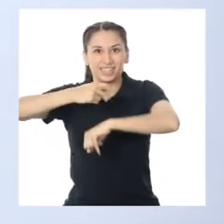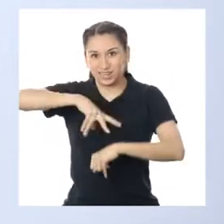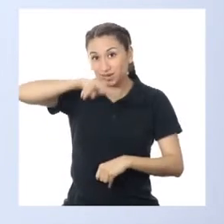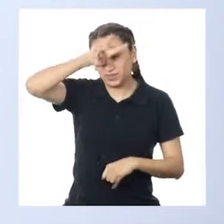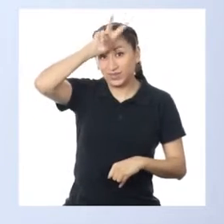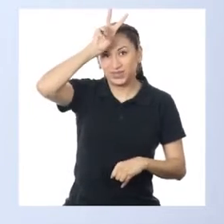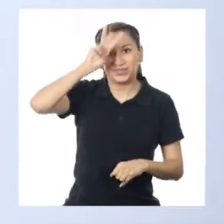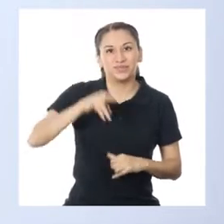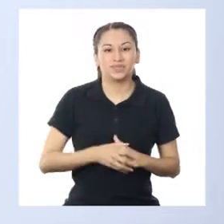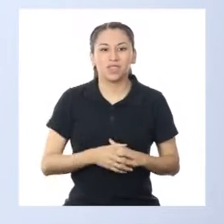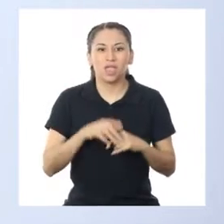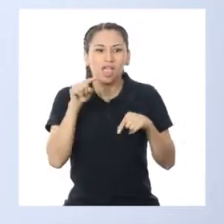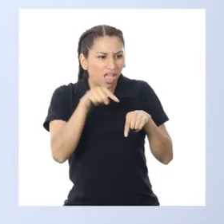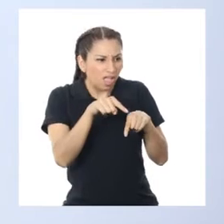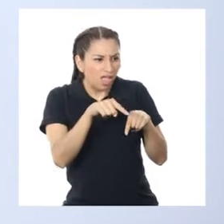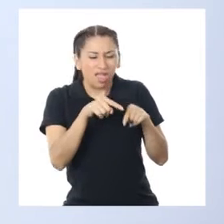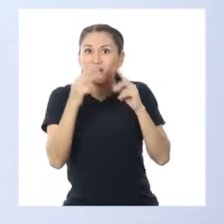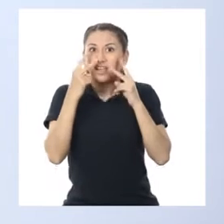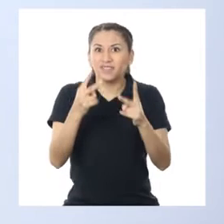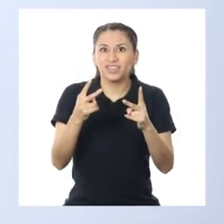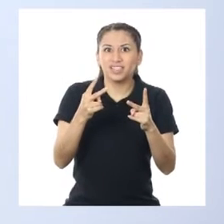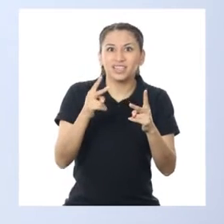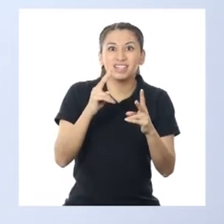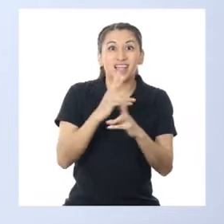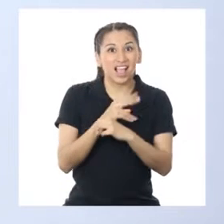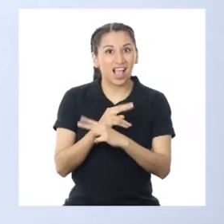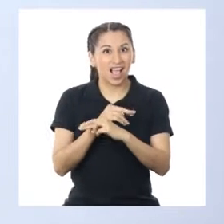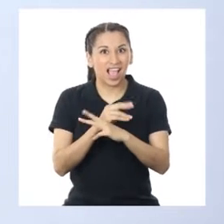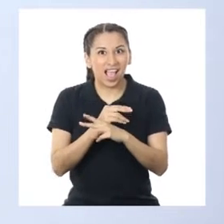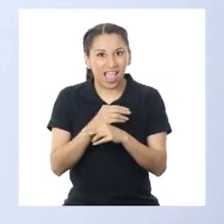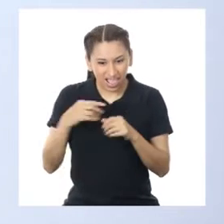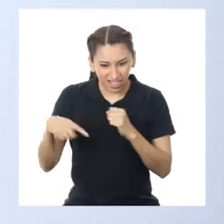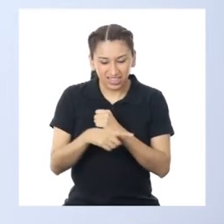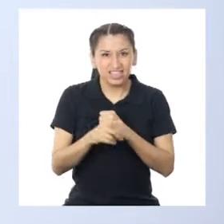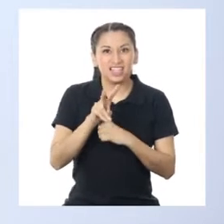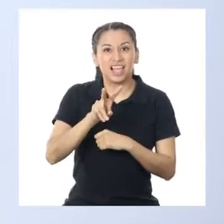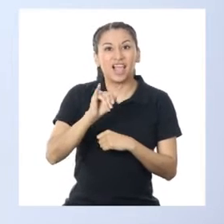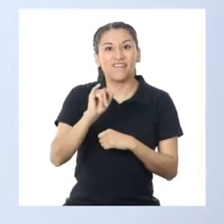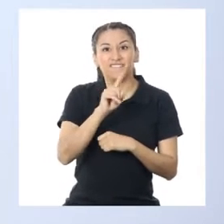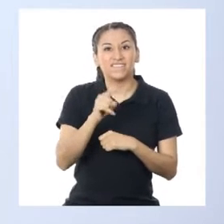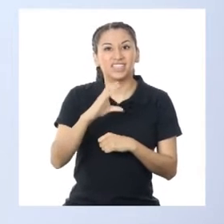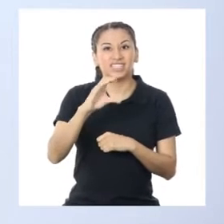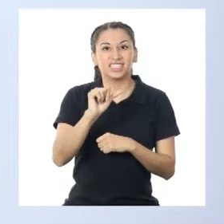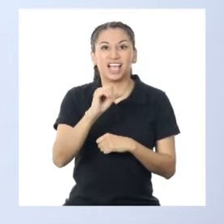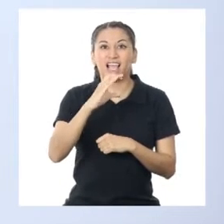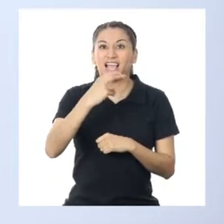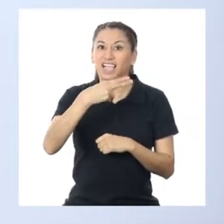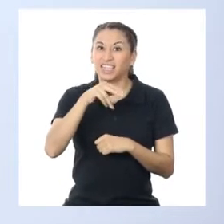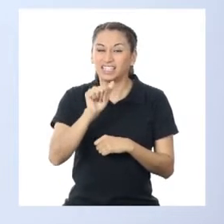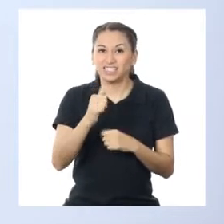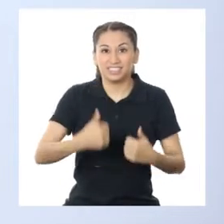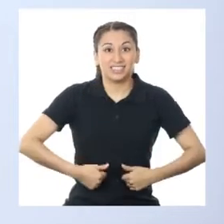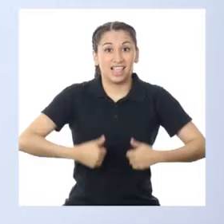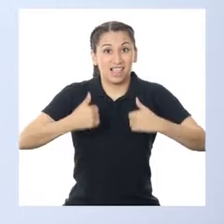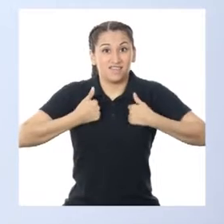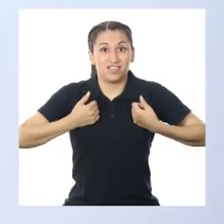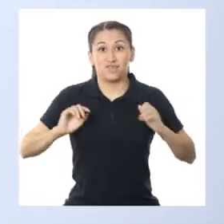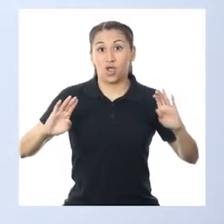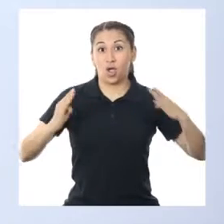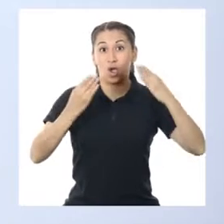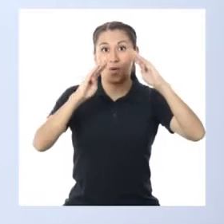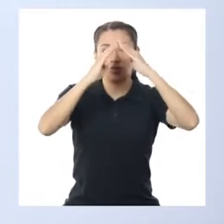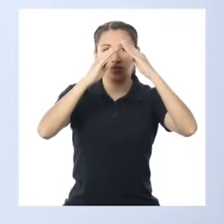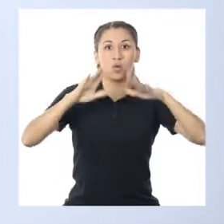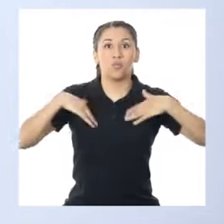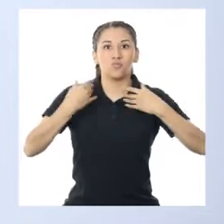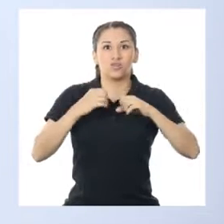¡Hey! ¿Qué fue eso? Es una vizcacha. La vizcacha es un roedor que vive en las montañas y es capaz de